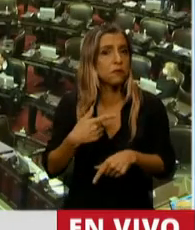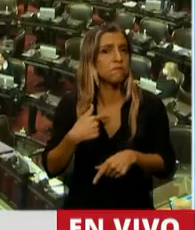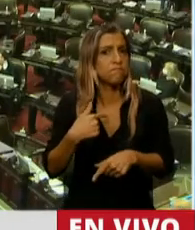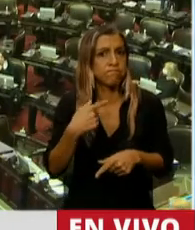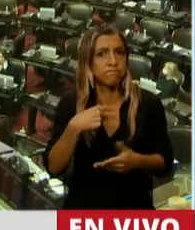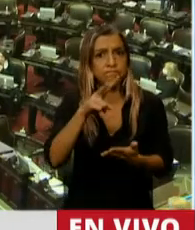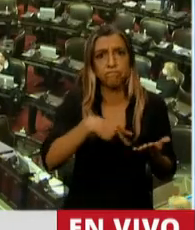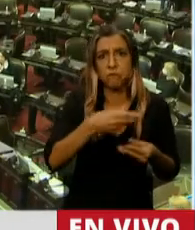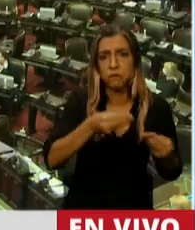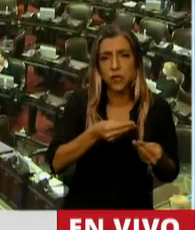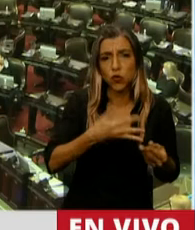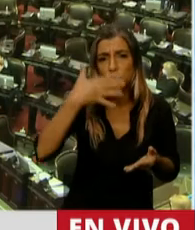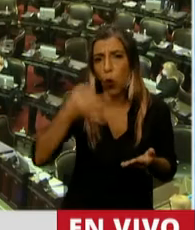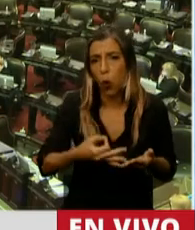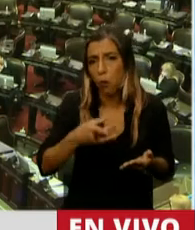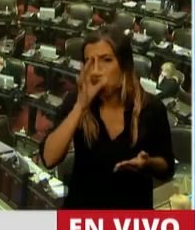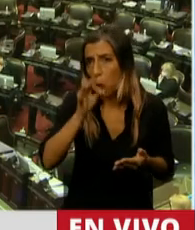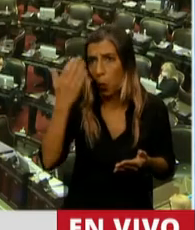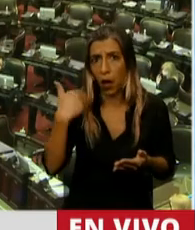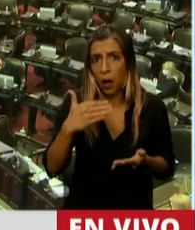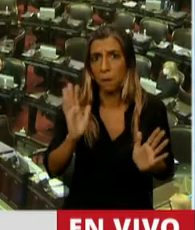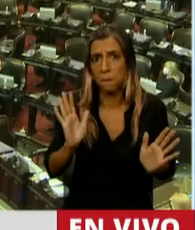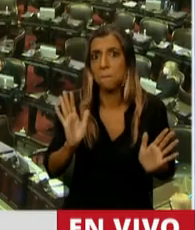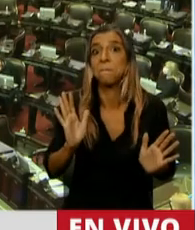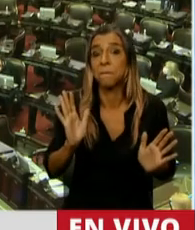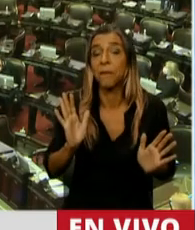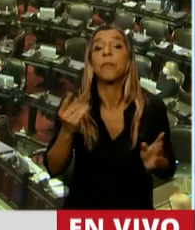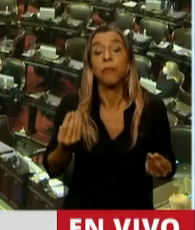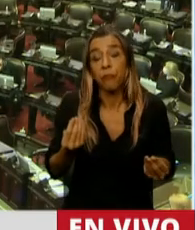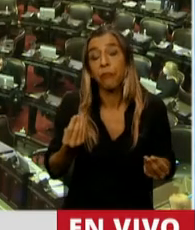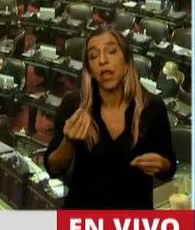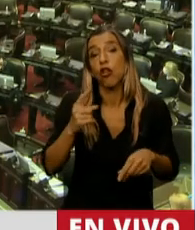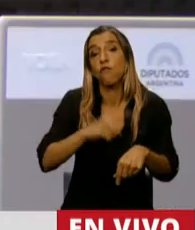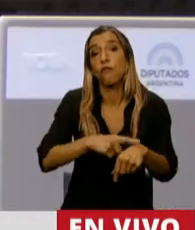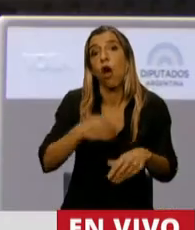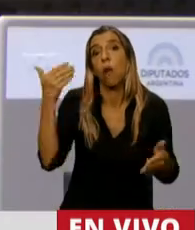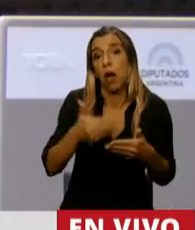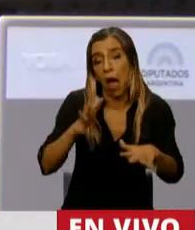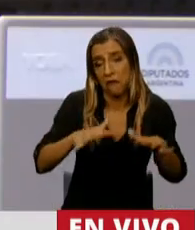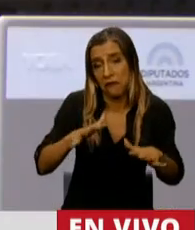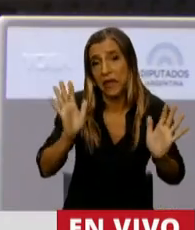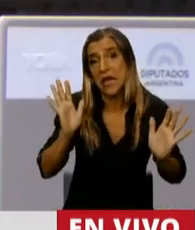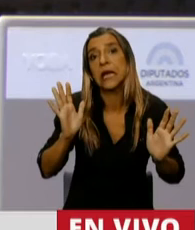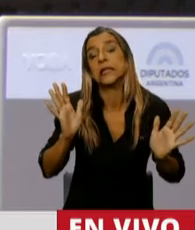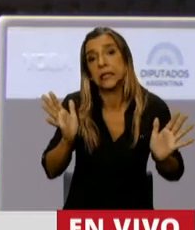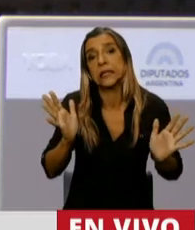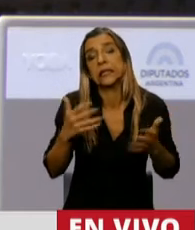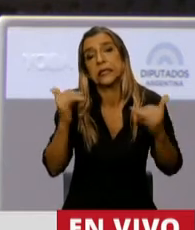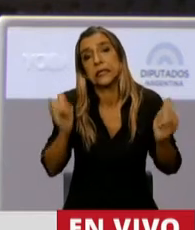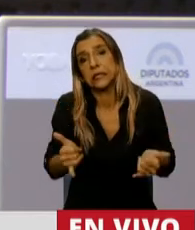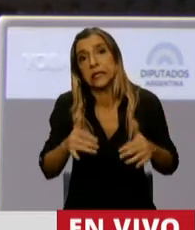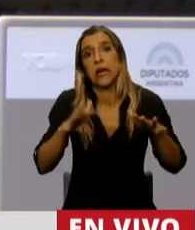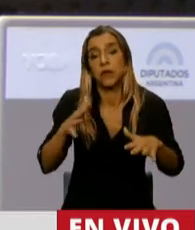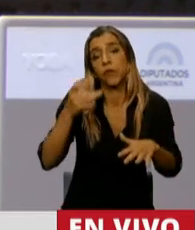el presupuesto que fue elevado. Sí se cumplió en los fondos finales. Y sí puedo decir con orgullo que terminé 12 años con